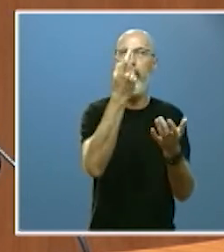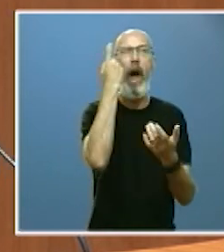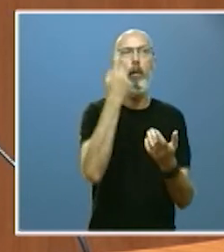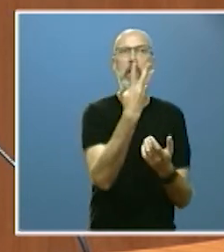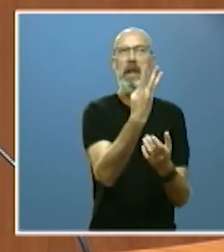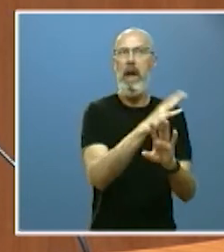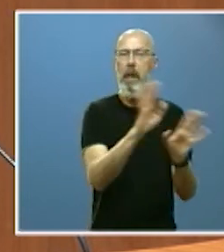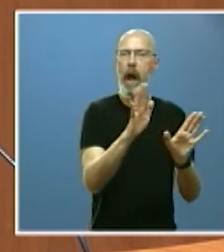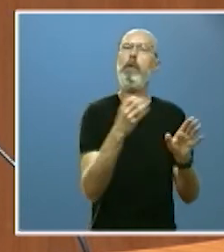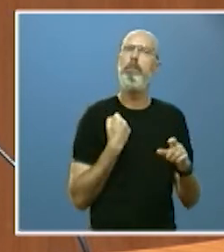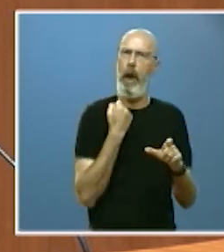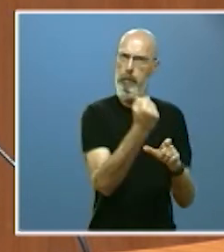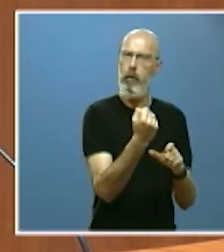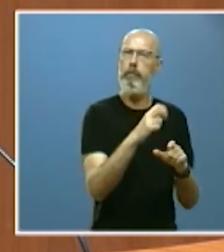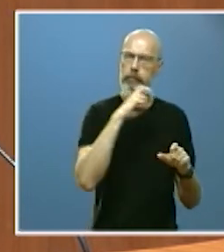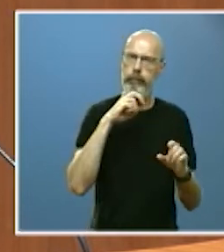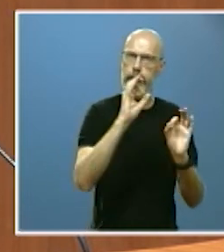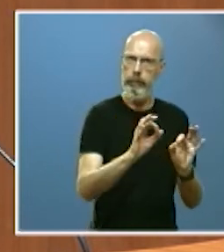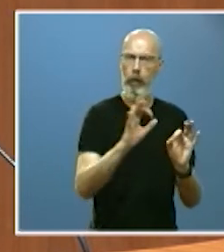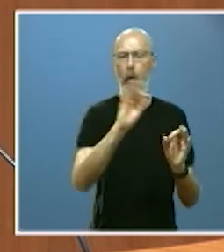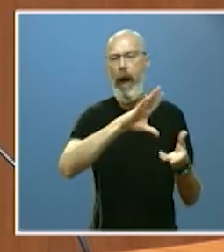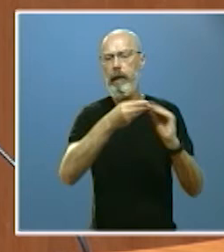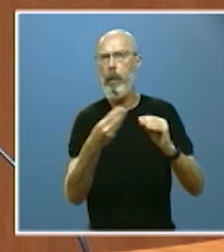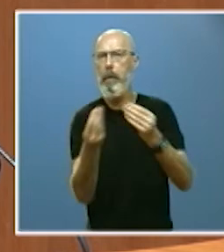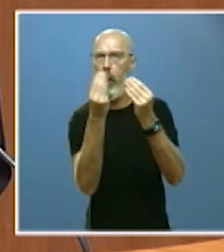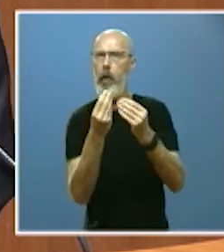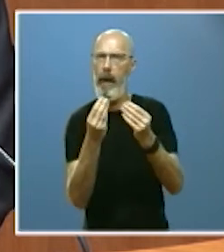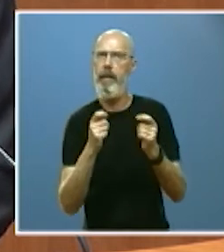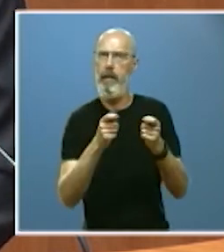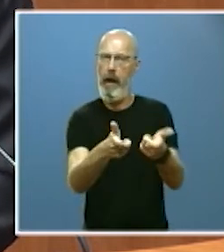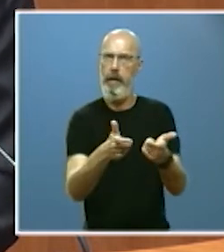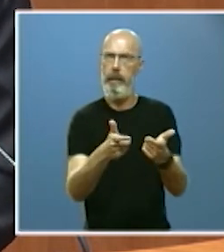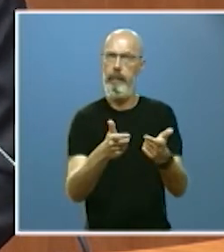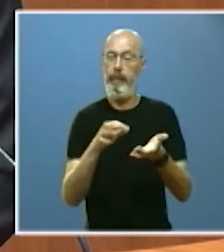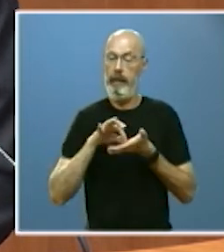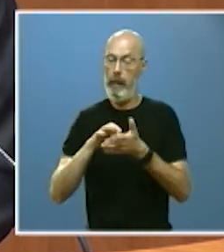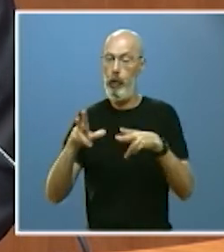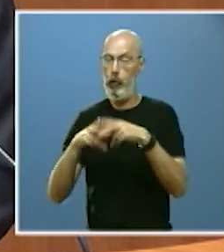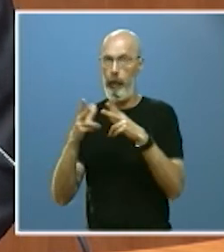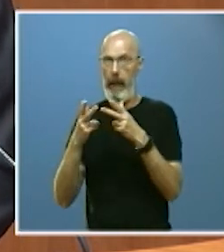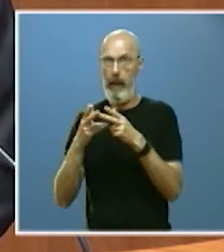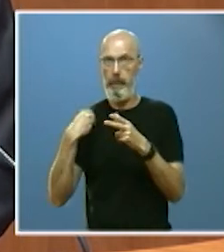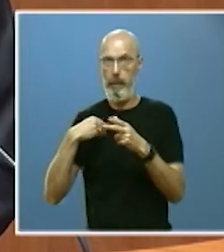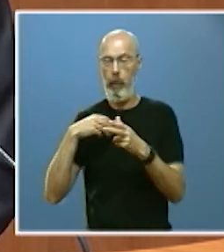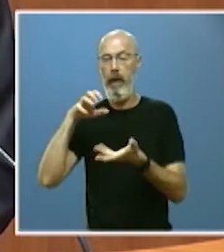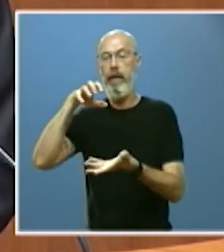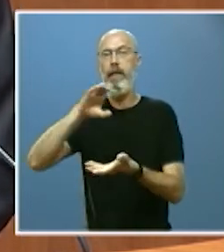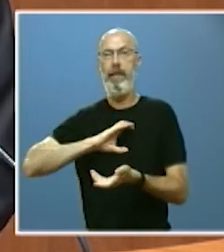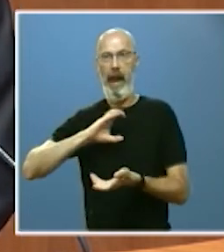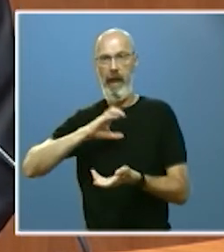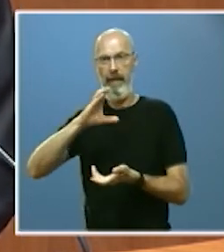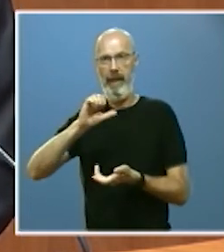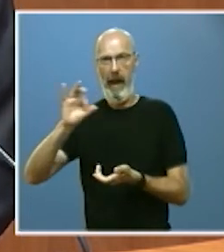nuevas adaptaciones y mejoras en nuestros servicios sociales casi dos tercios de los centros de acción social